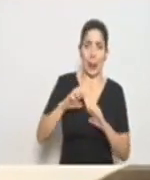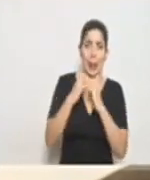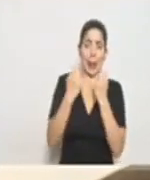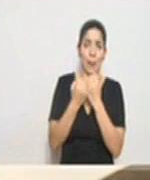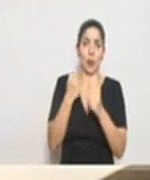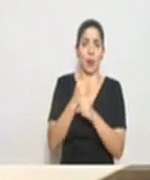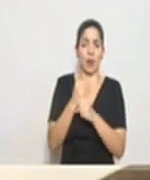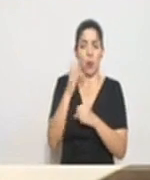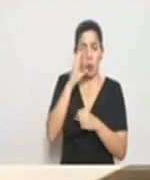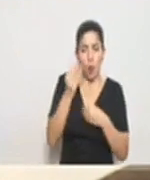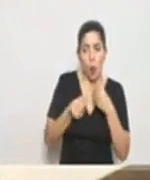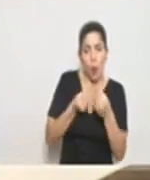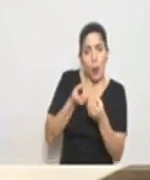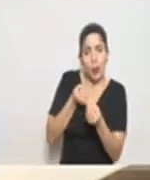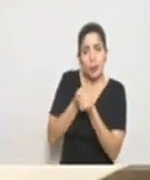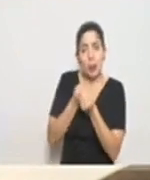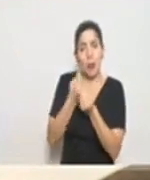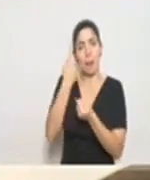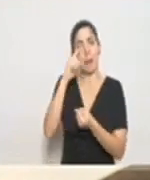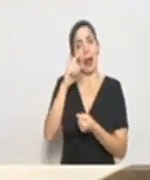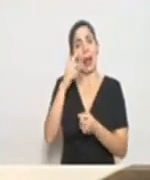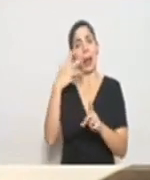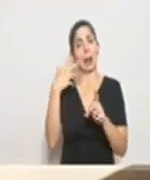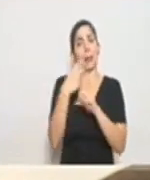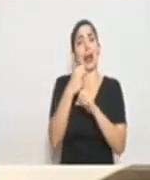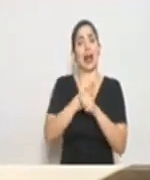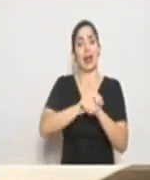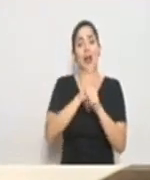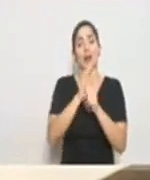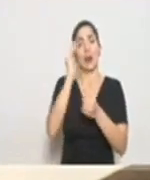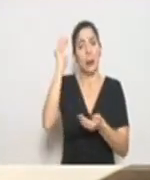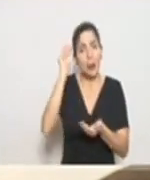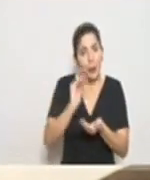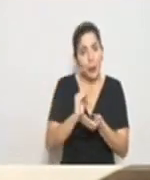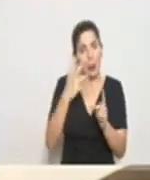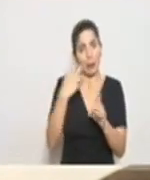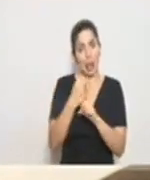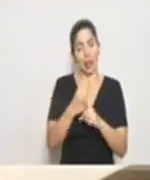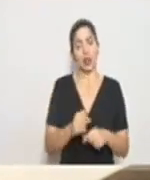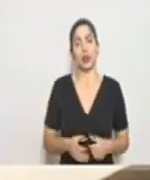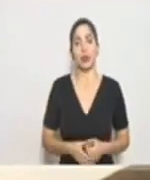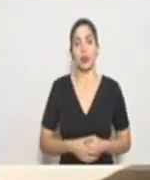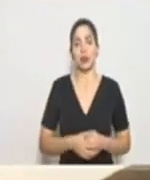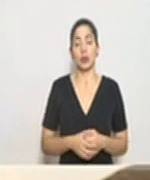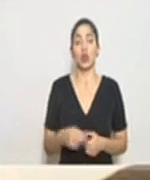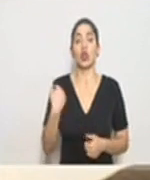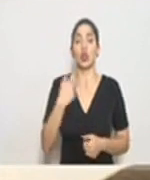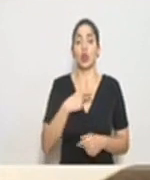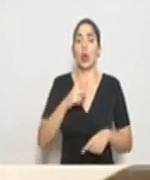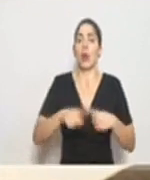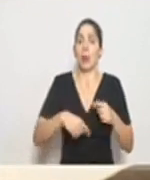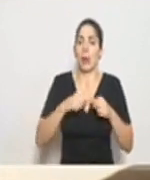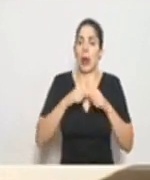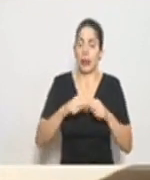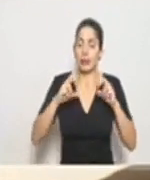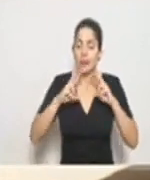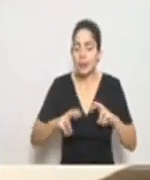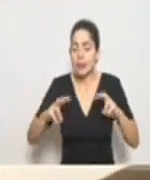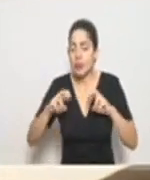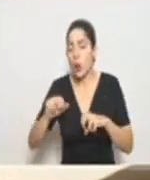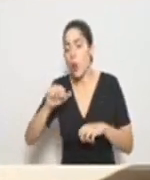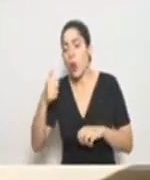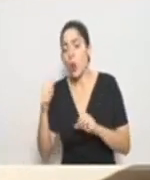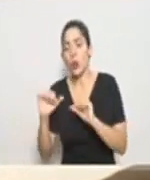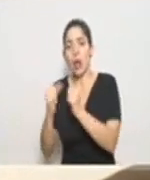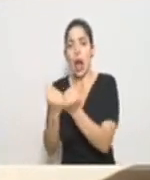en mitigar los impactos del coronavirus. Estaremos analizando otros sectores